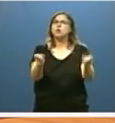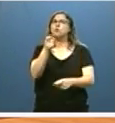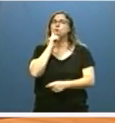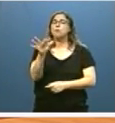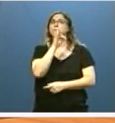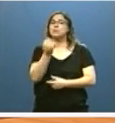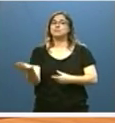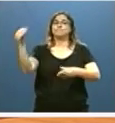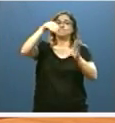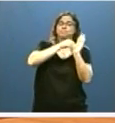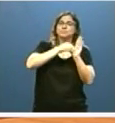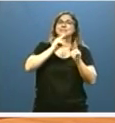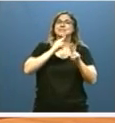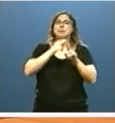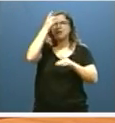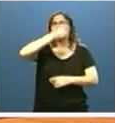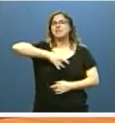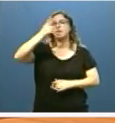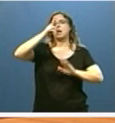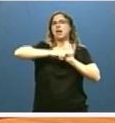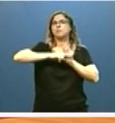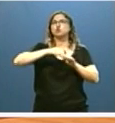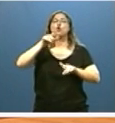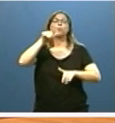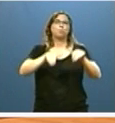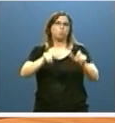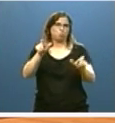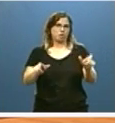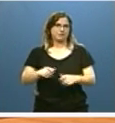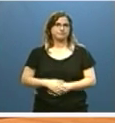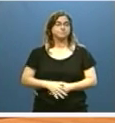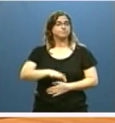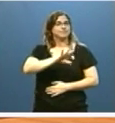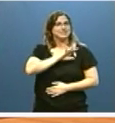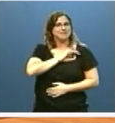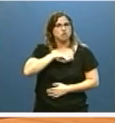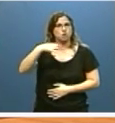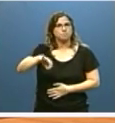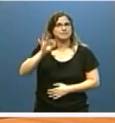figura de la iniciativa reglamentaria popular. Señora Presidenta,